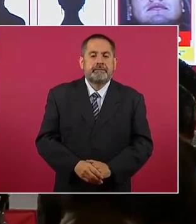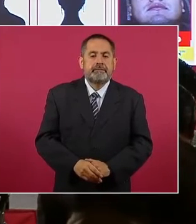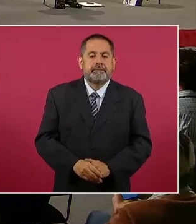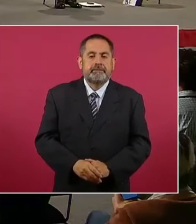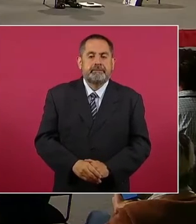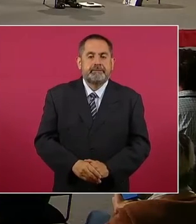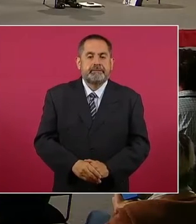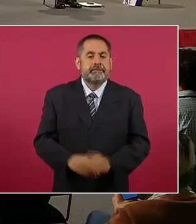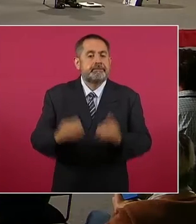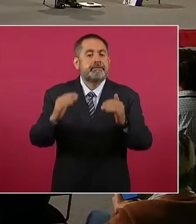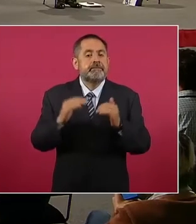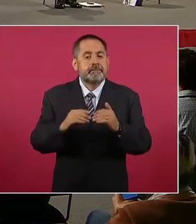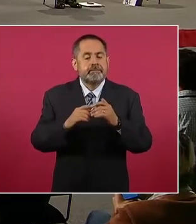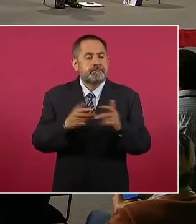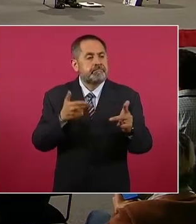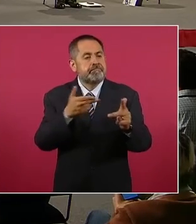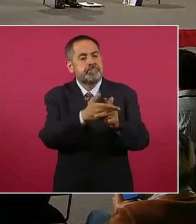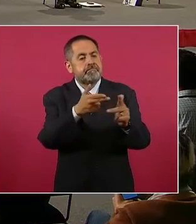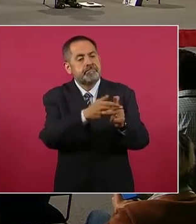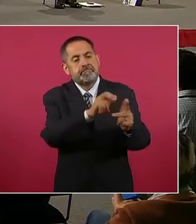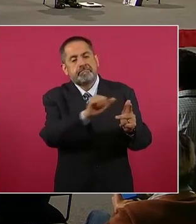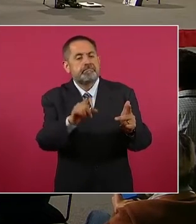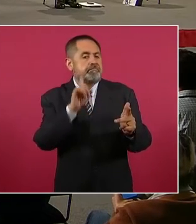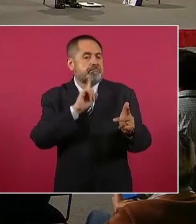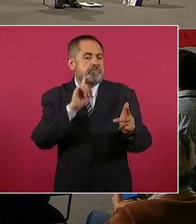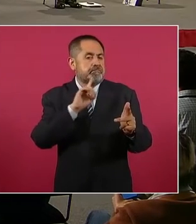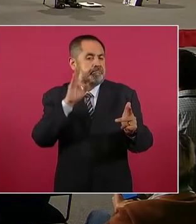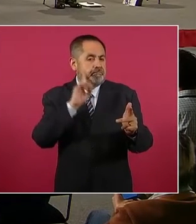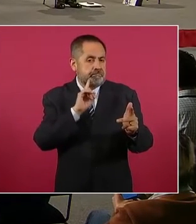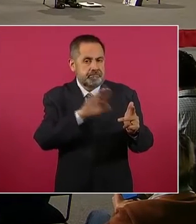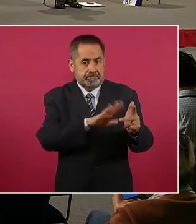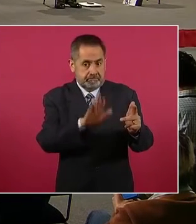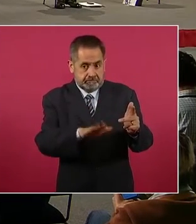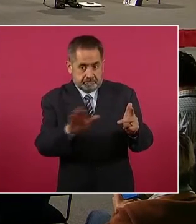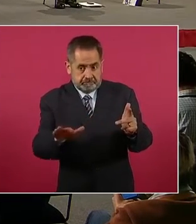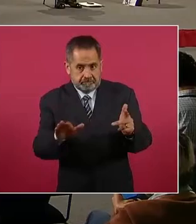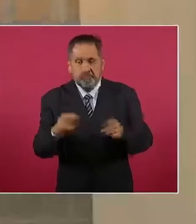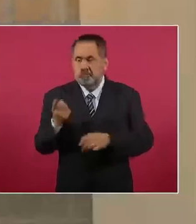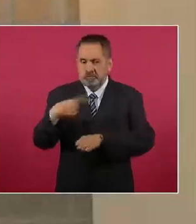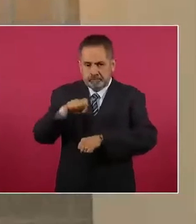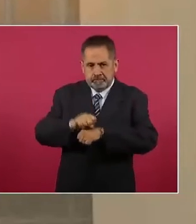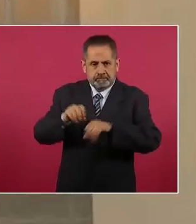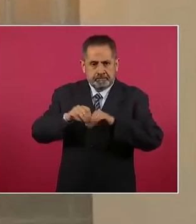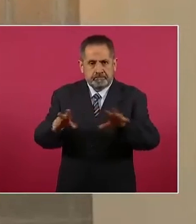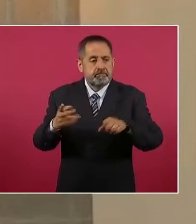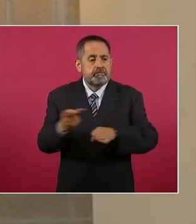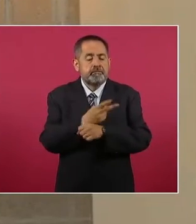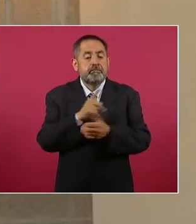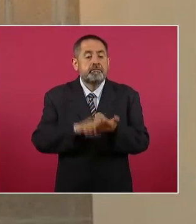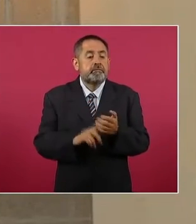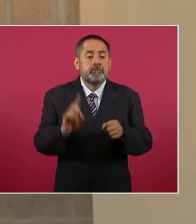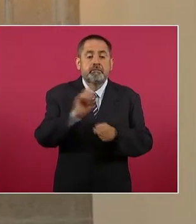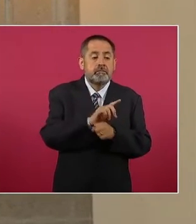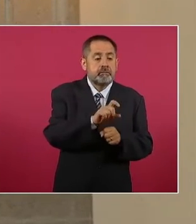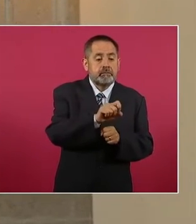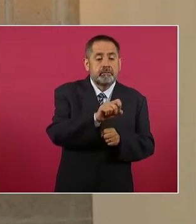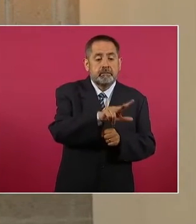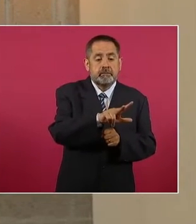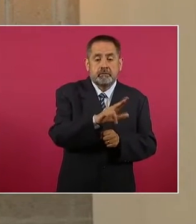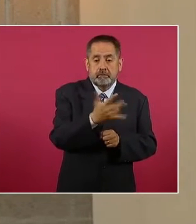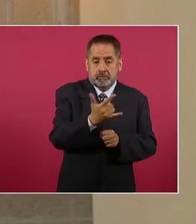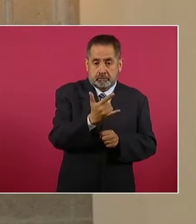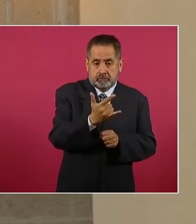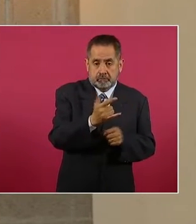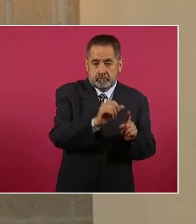En el caso de los feminicidios resueltos, que se informan también cada semana, del día 28 de julio